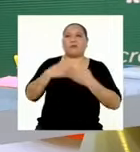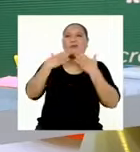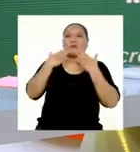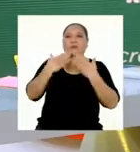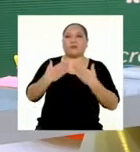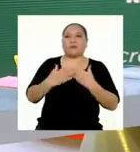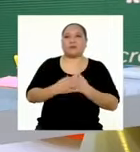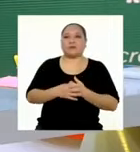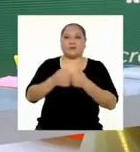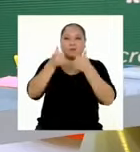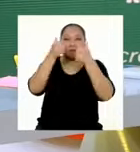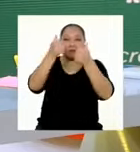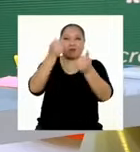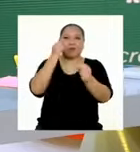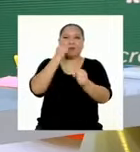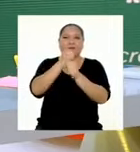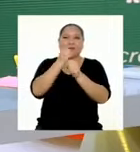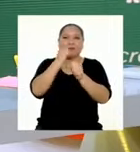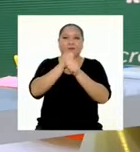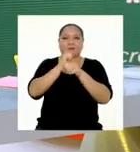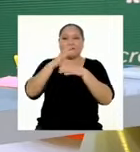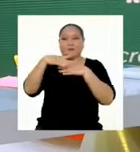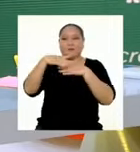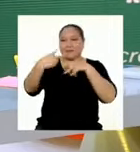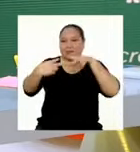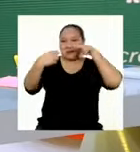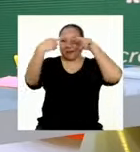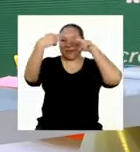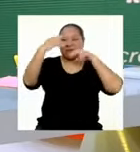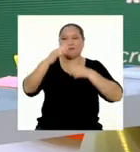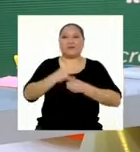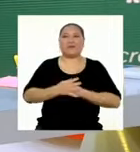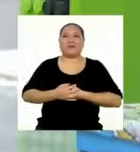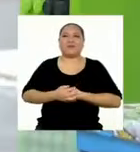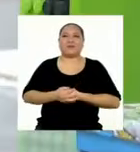Gracias. ¡Buen trabajo! ¡Nos vemos luego!